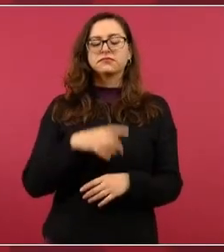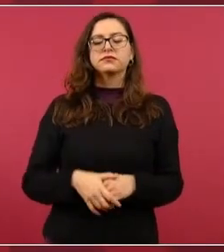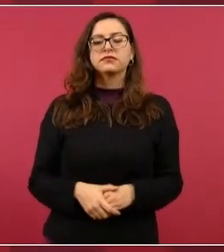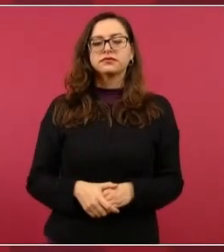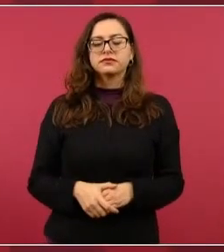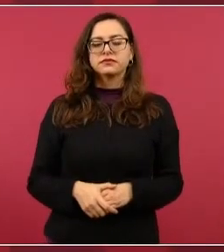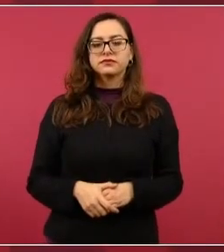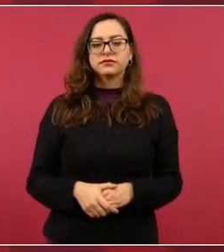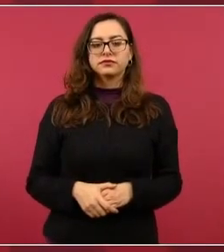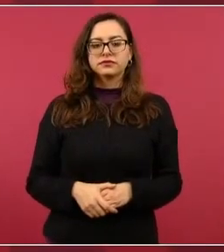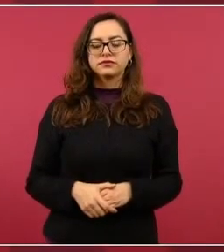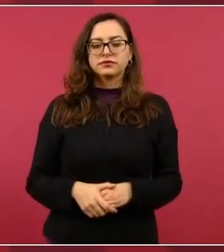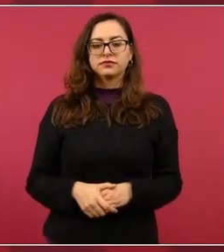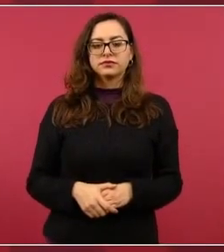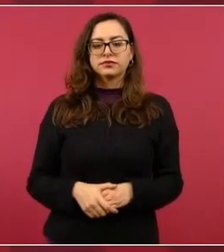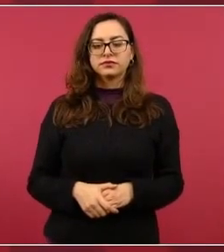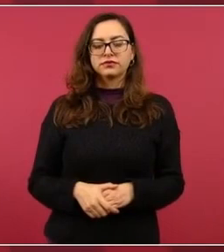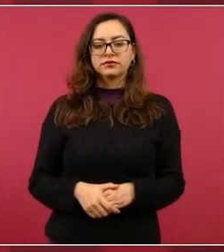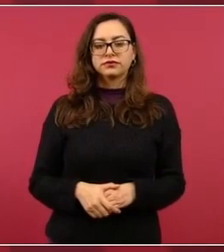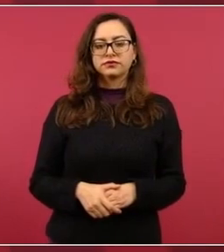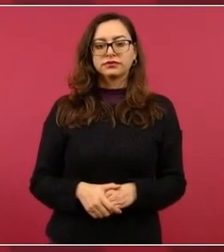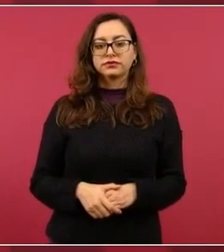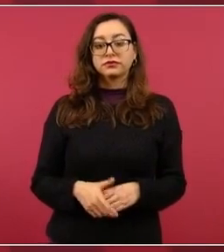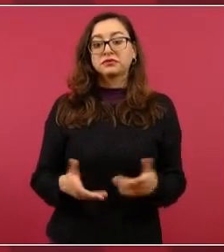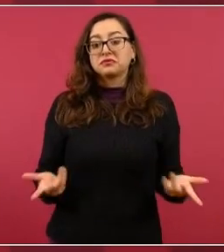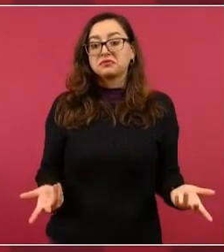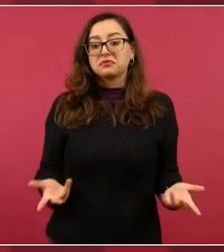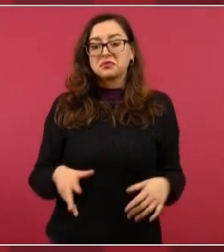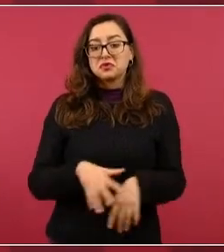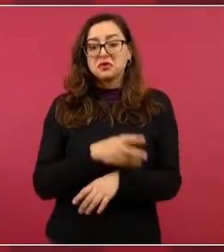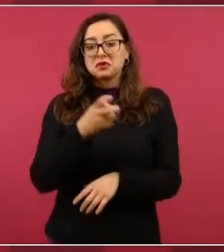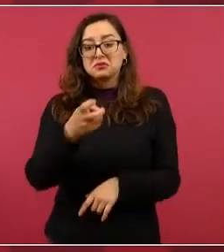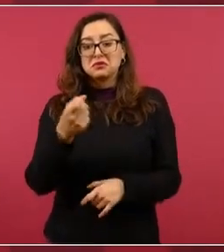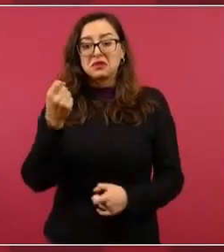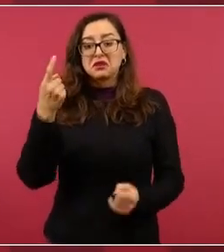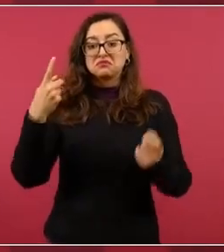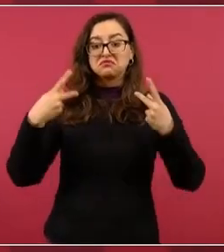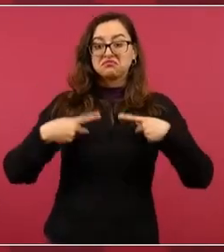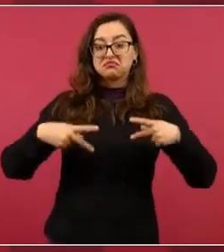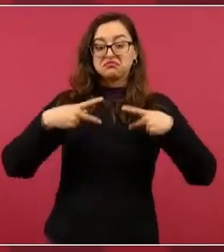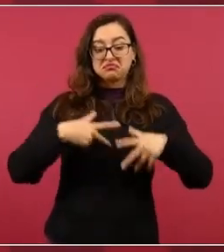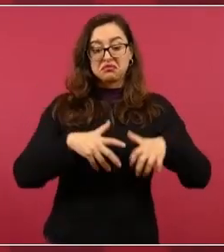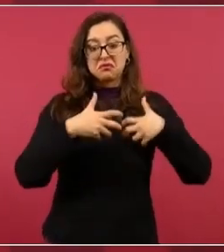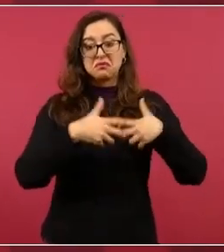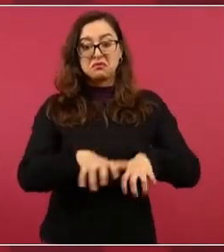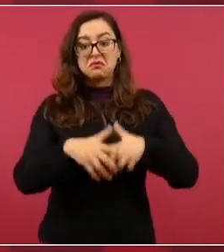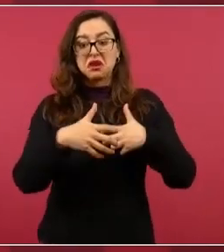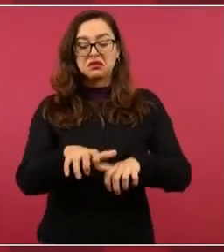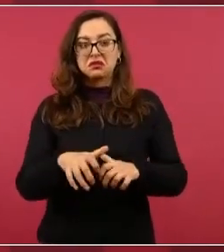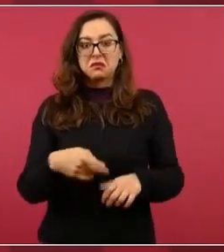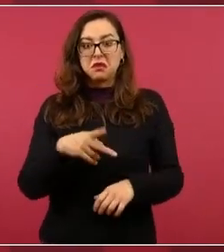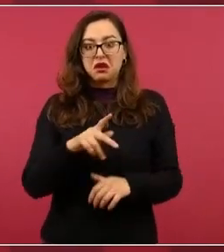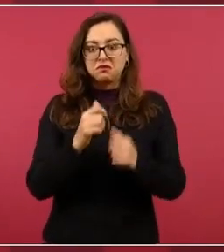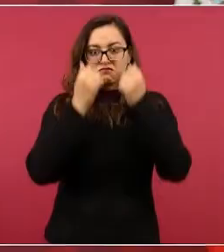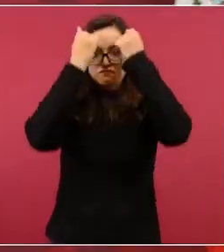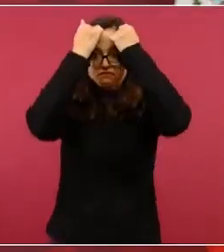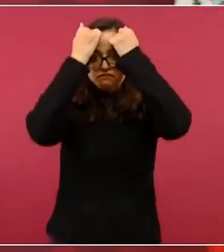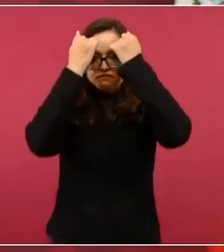Por eso, quien se tapa la cara y tira un petardo